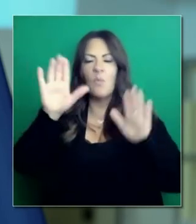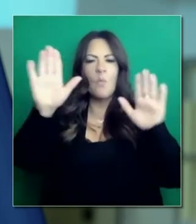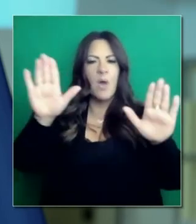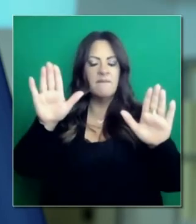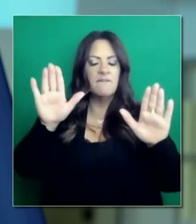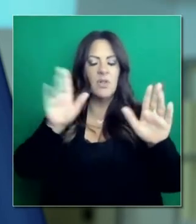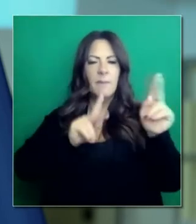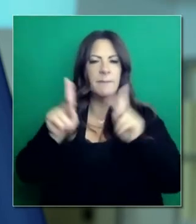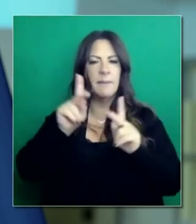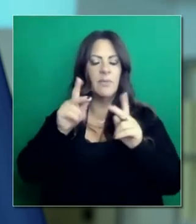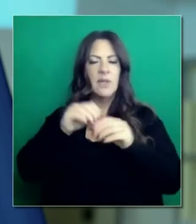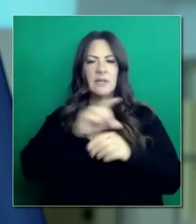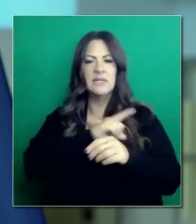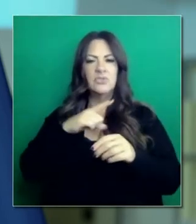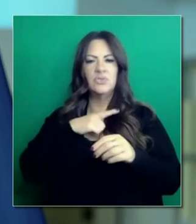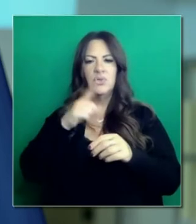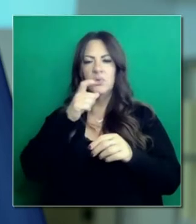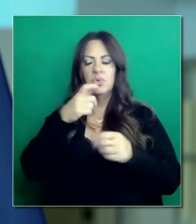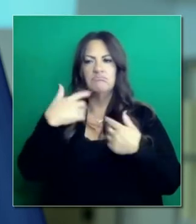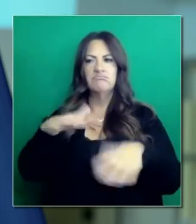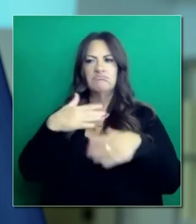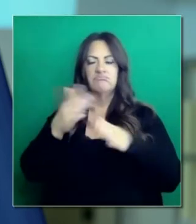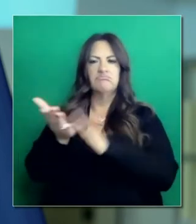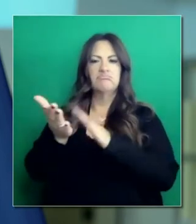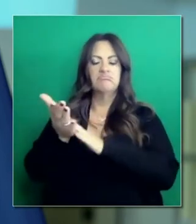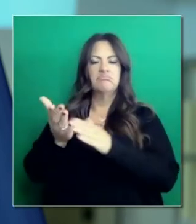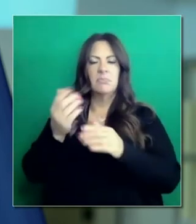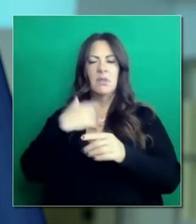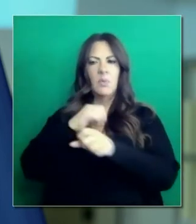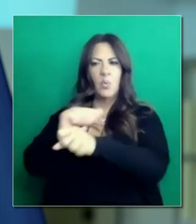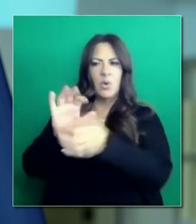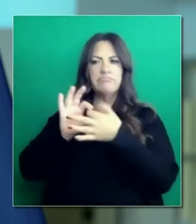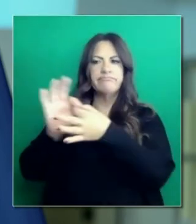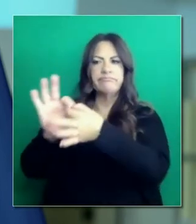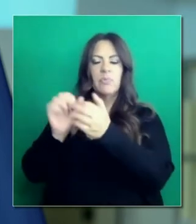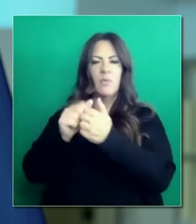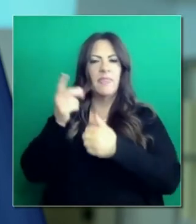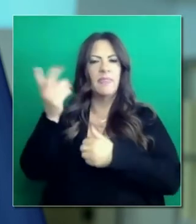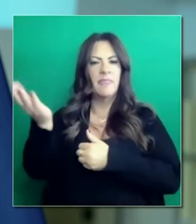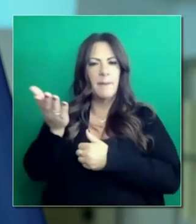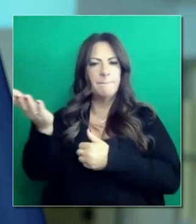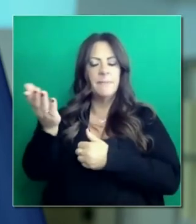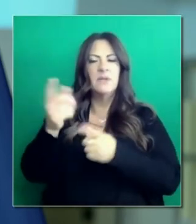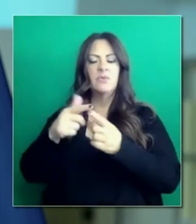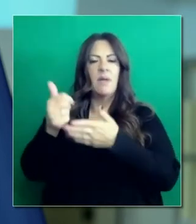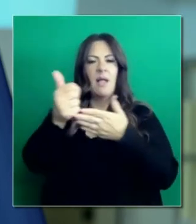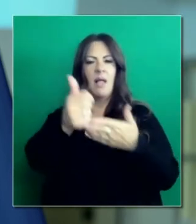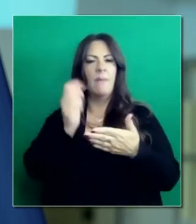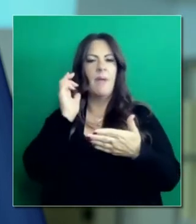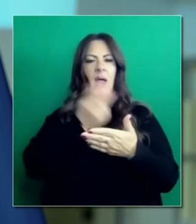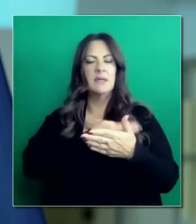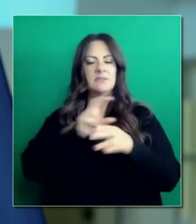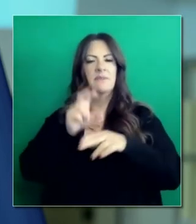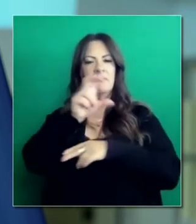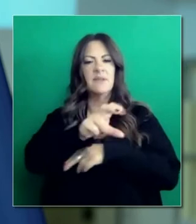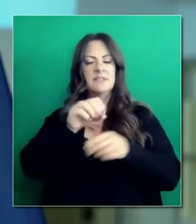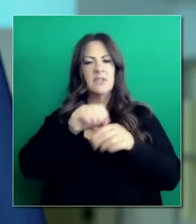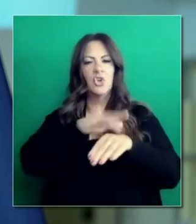increíbles que reciben, que merecen su crédito, que trabajan con nosotros para avanzar esa misma causa. Nuestro objetivo